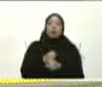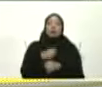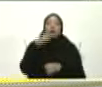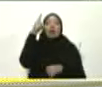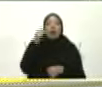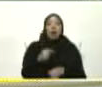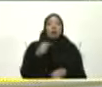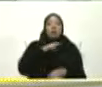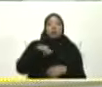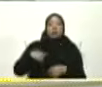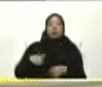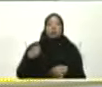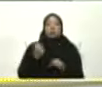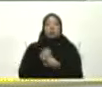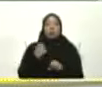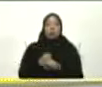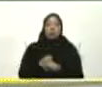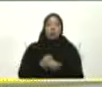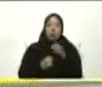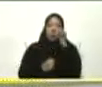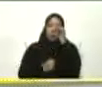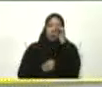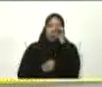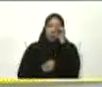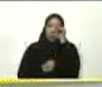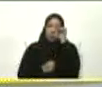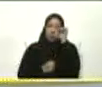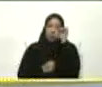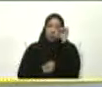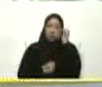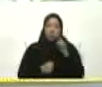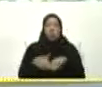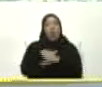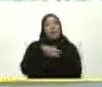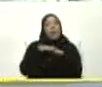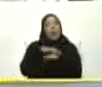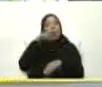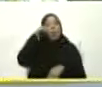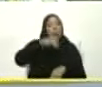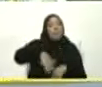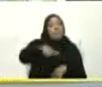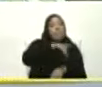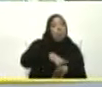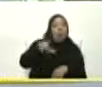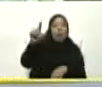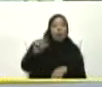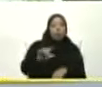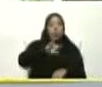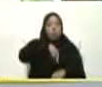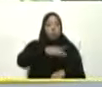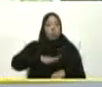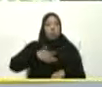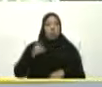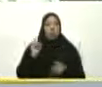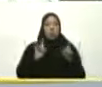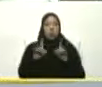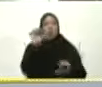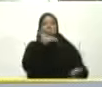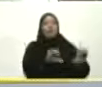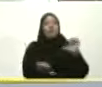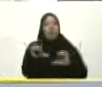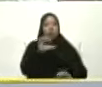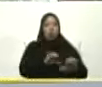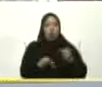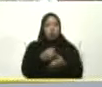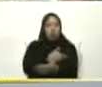tiempo Para A bajísimo costo El pueblo podía Y la gente De la comunidad Universitaria Podía venirse A hacer sus exámenes